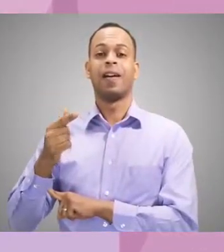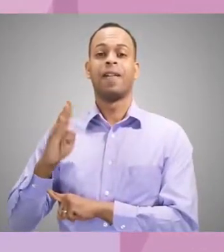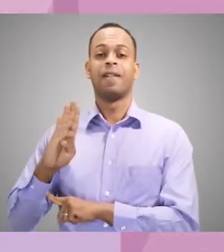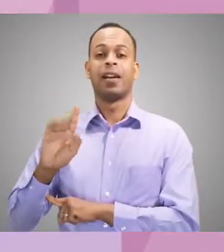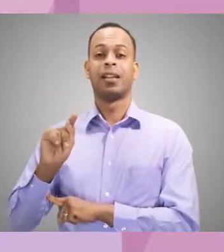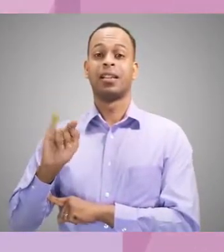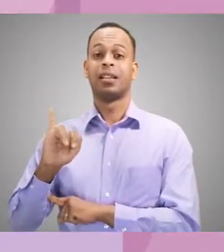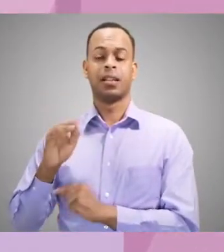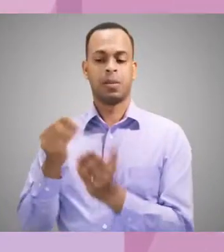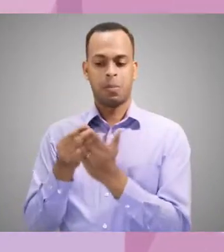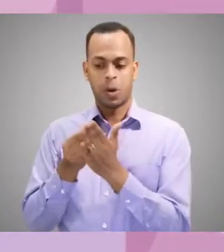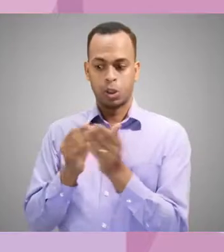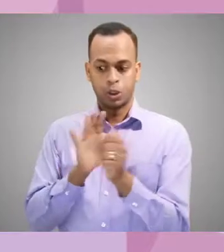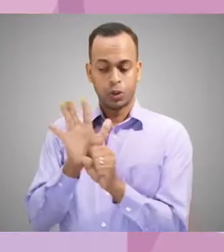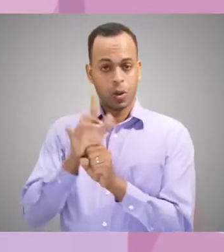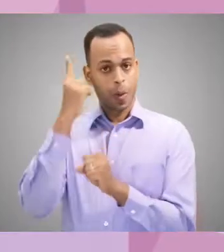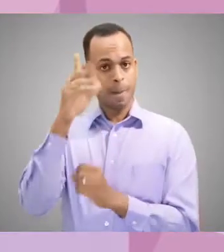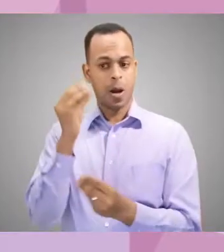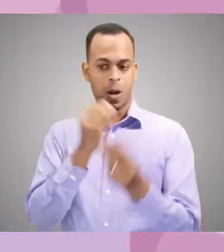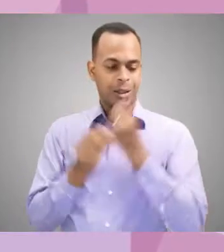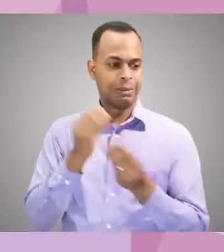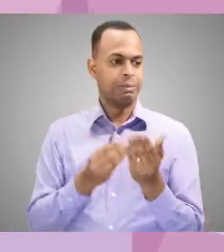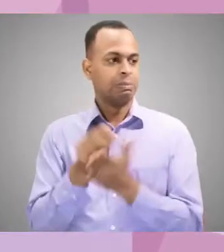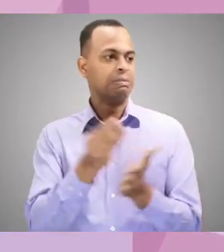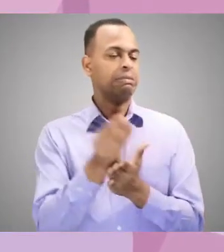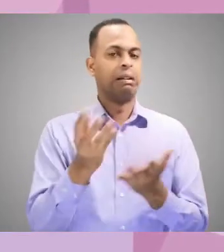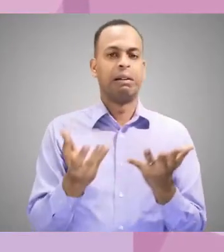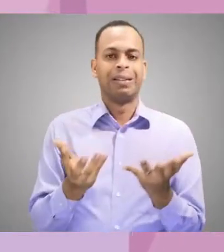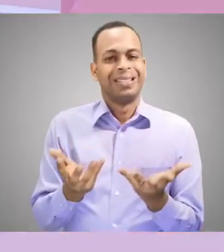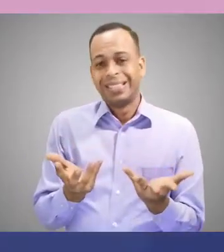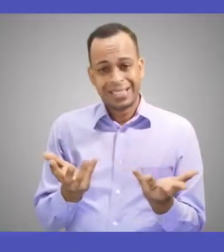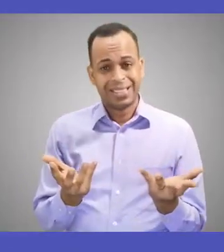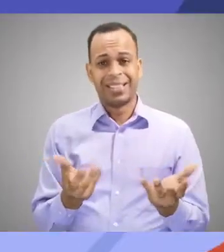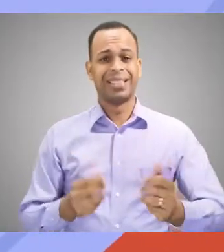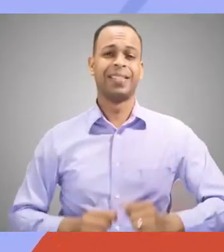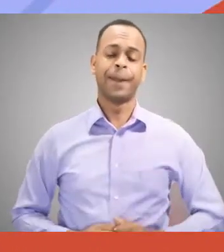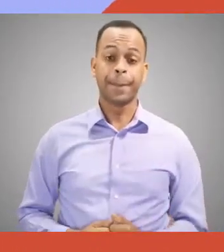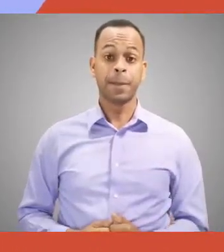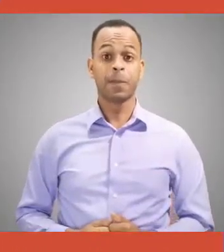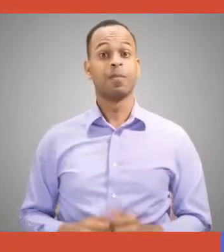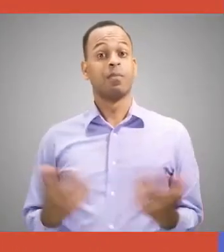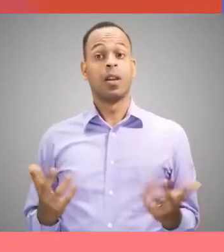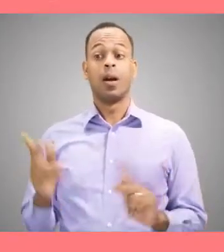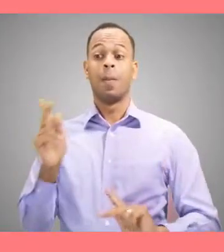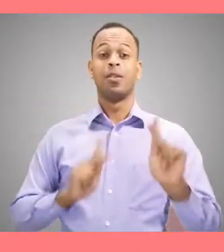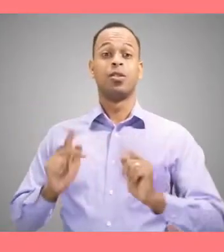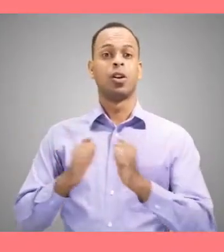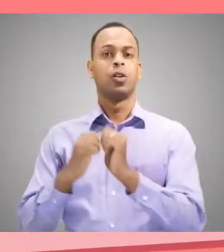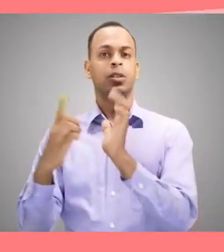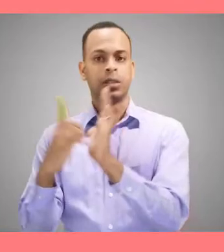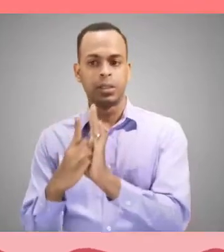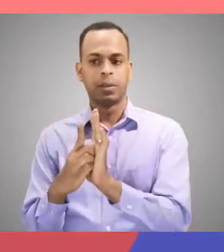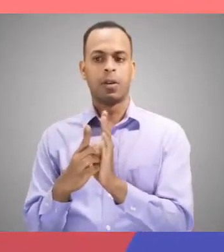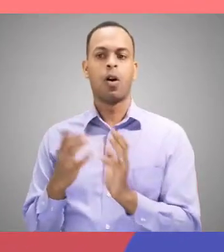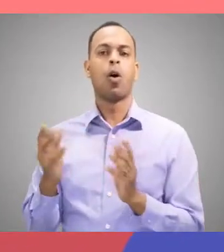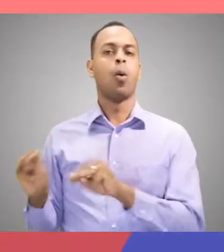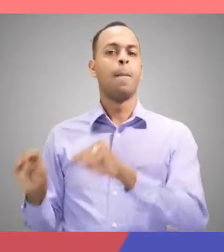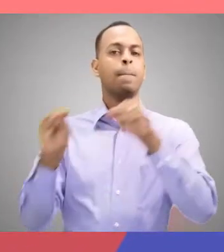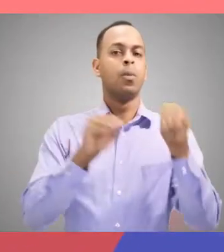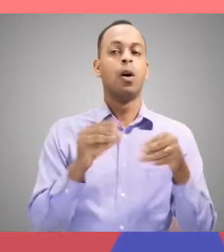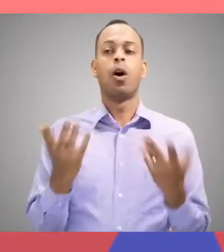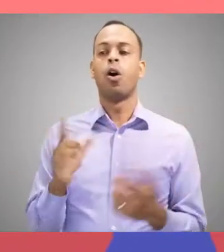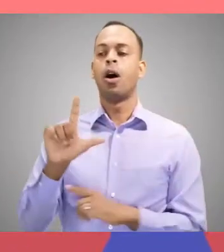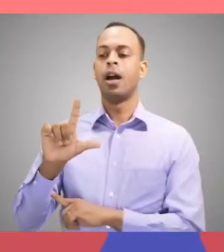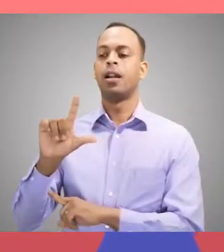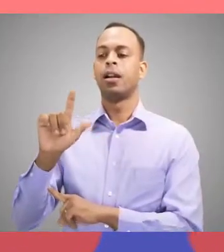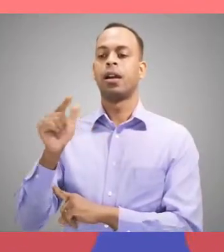no recibe ingresos suficientes para cubrir la canasta familiar. Con frecuencia, personas con discapacidad, migrantes y